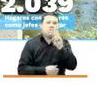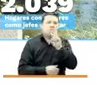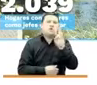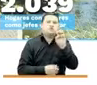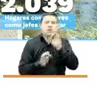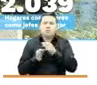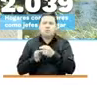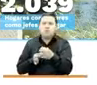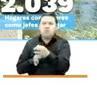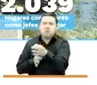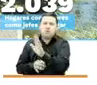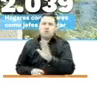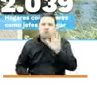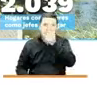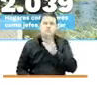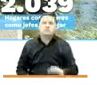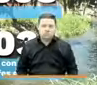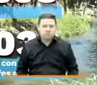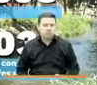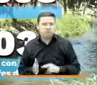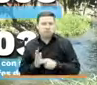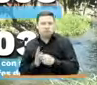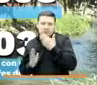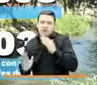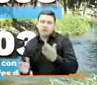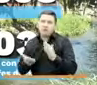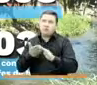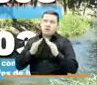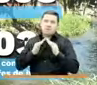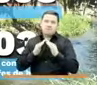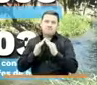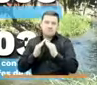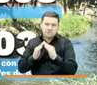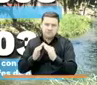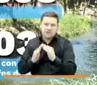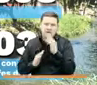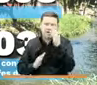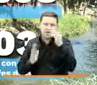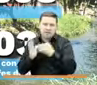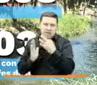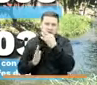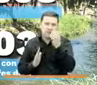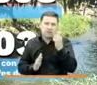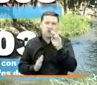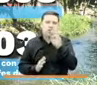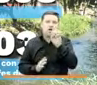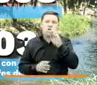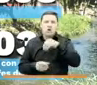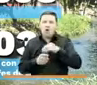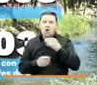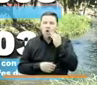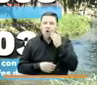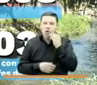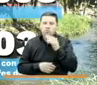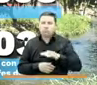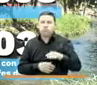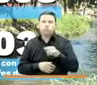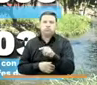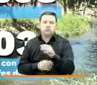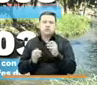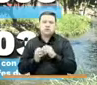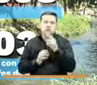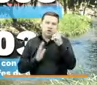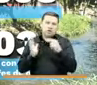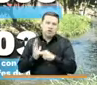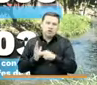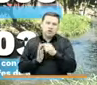municipios del país, incluyendo mejoramientos de vivienda a 3 mil 398 hogares, entre los cuales 2 mil